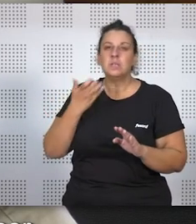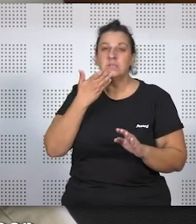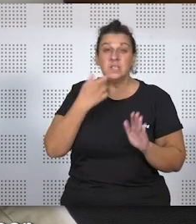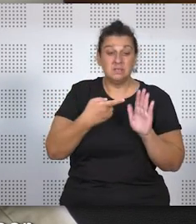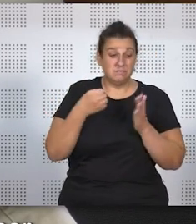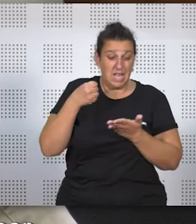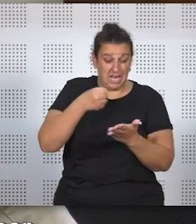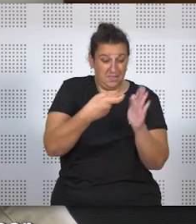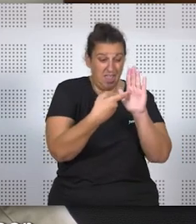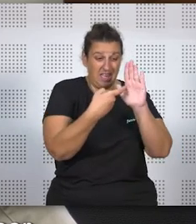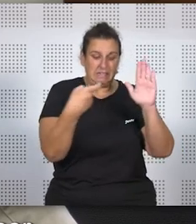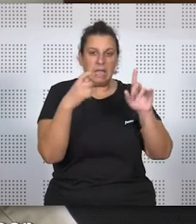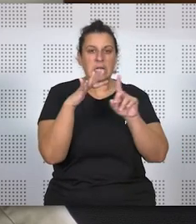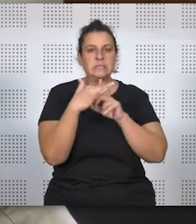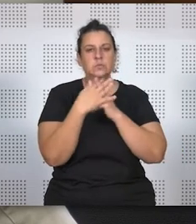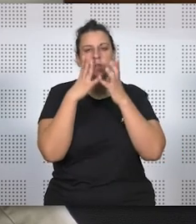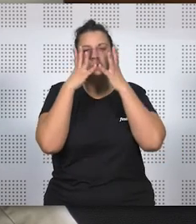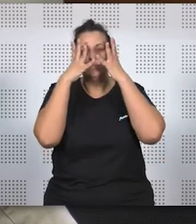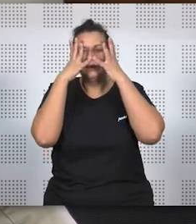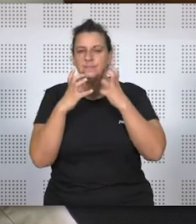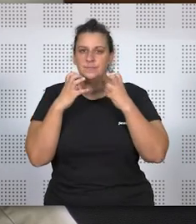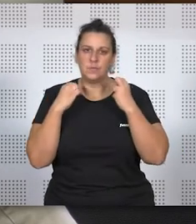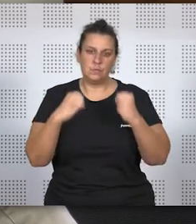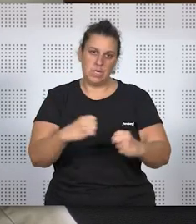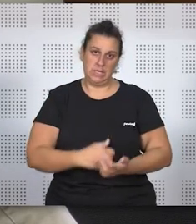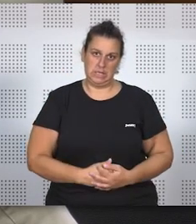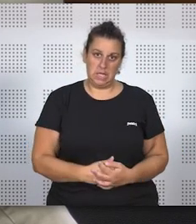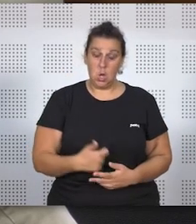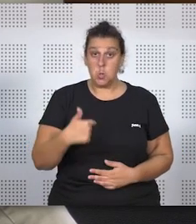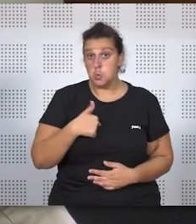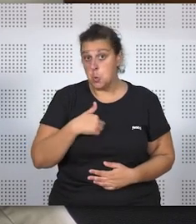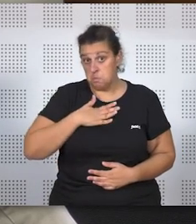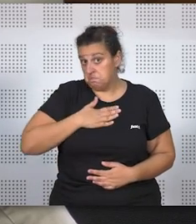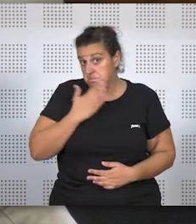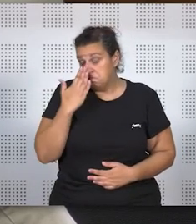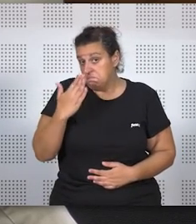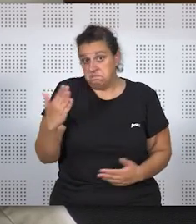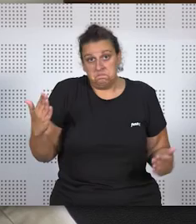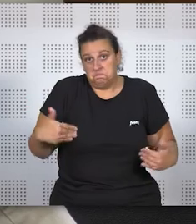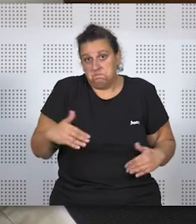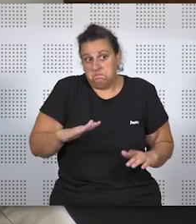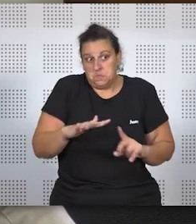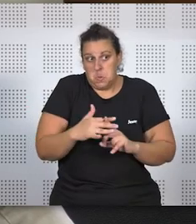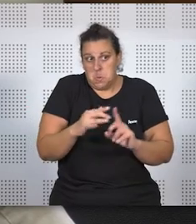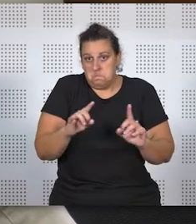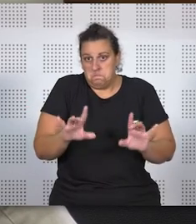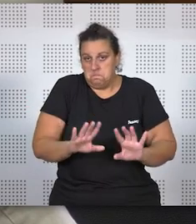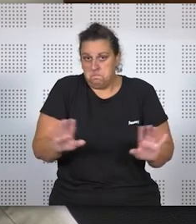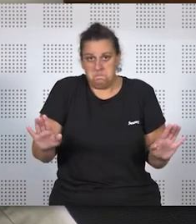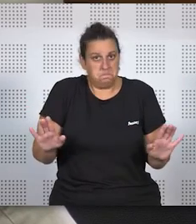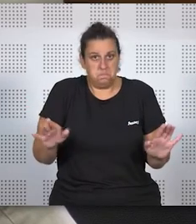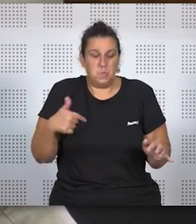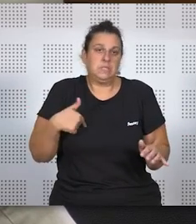realmente desgarradoras. Yo no me he encontrado, pero claro, en